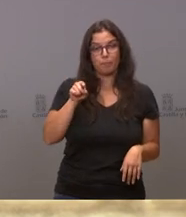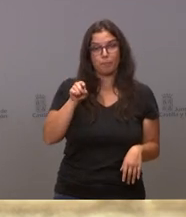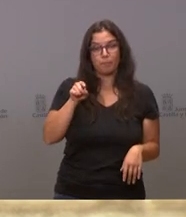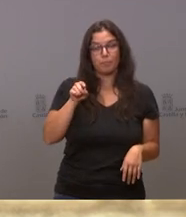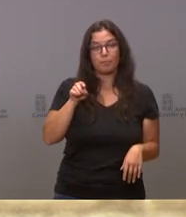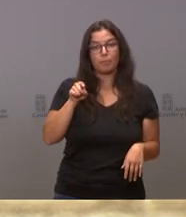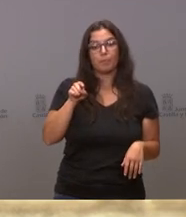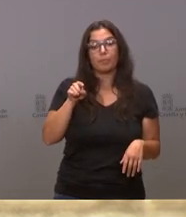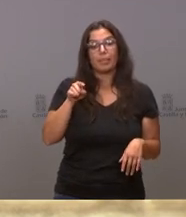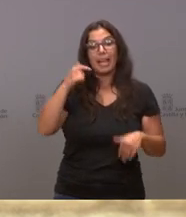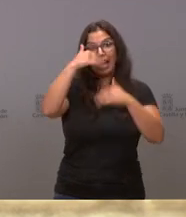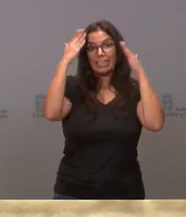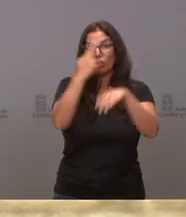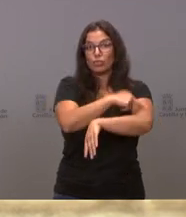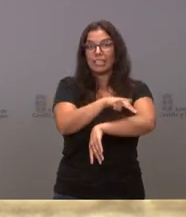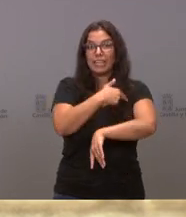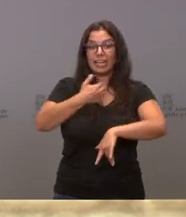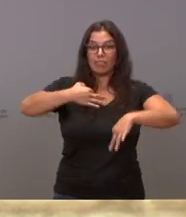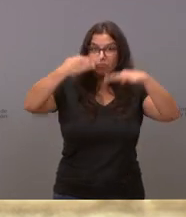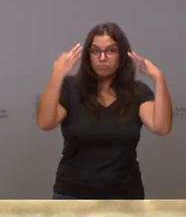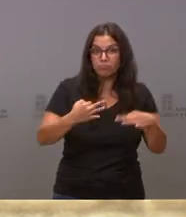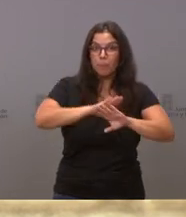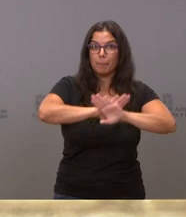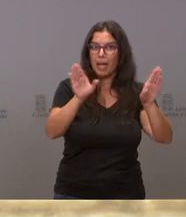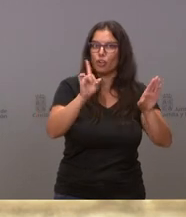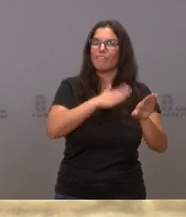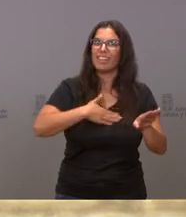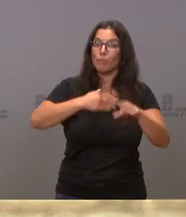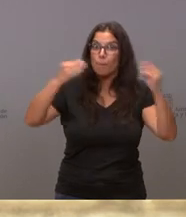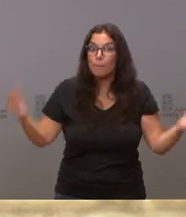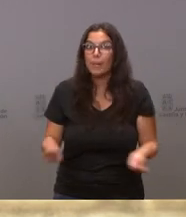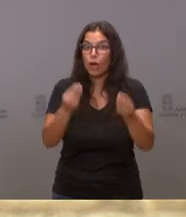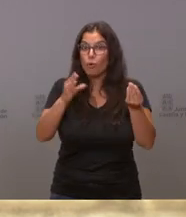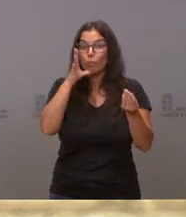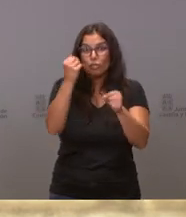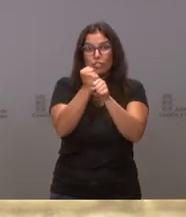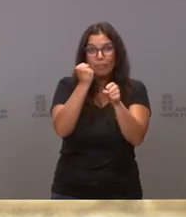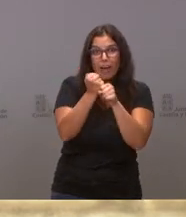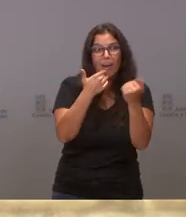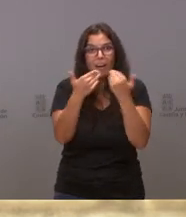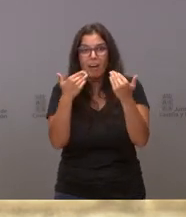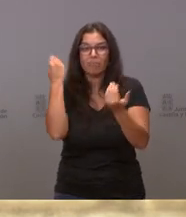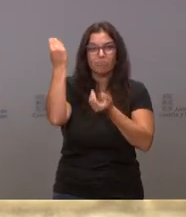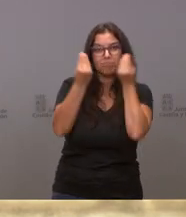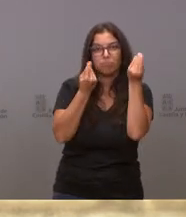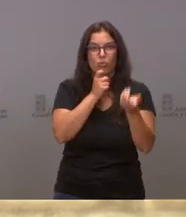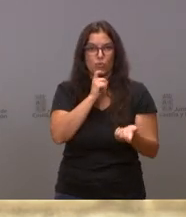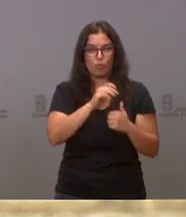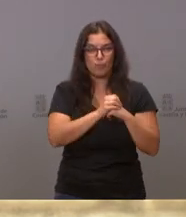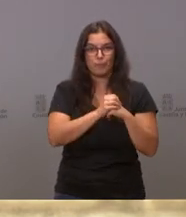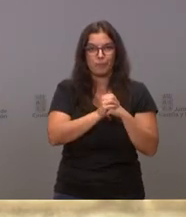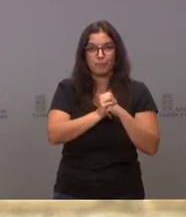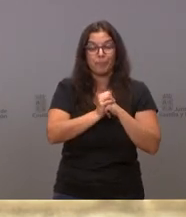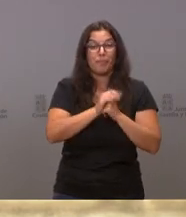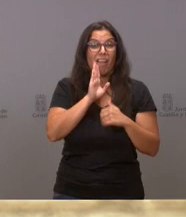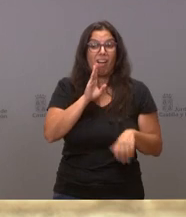garantizar esa asistencia sanitaria, sino que la queremos mejorar. Por eso estamos trabajando. La falta de